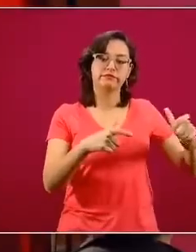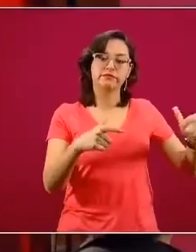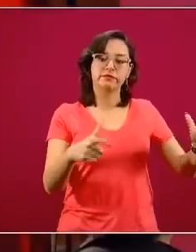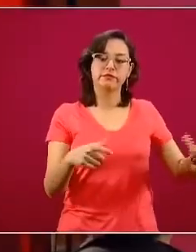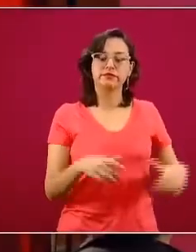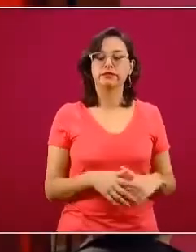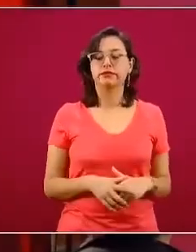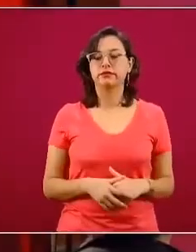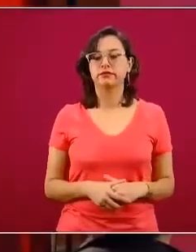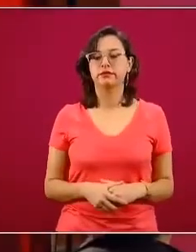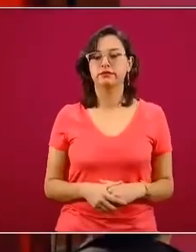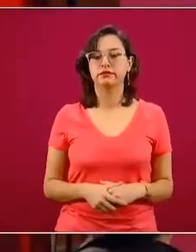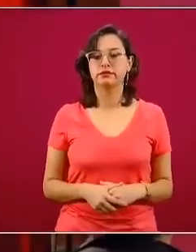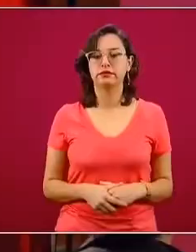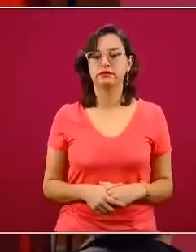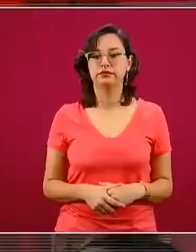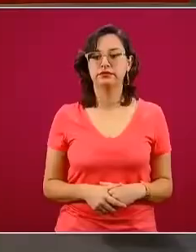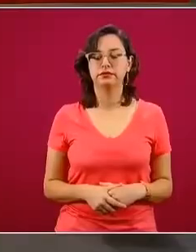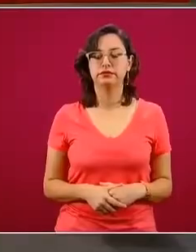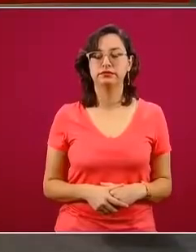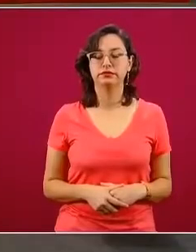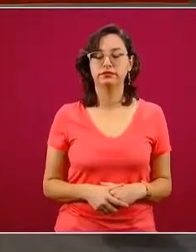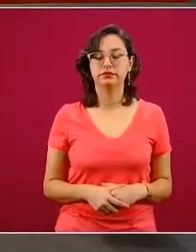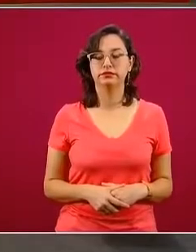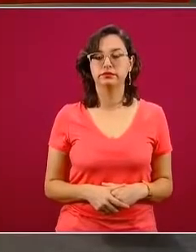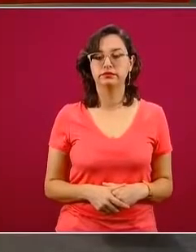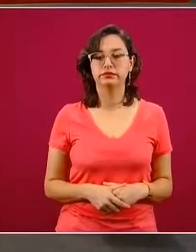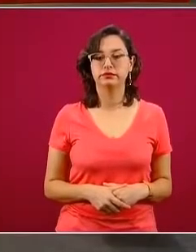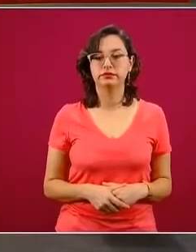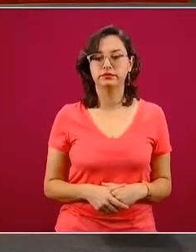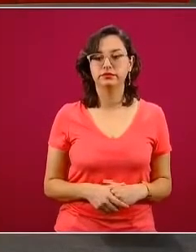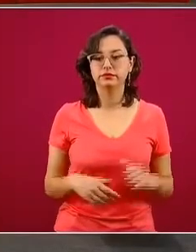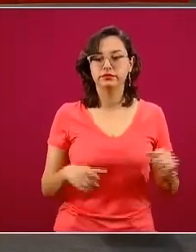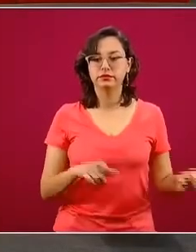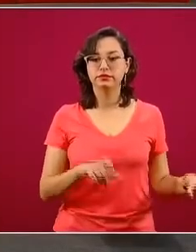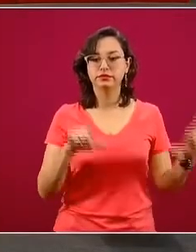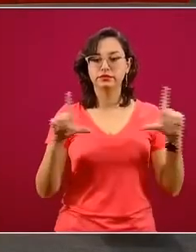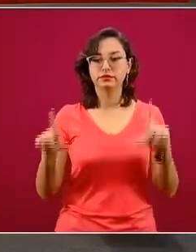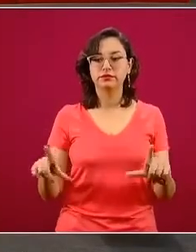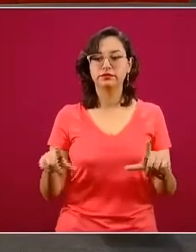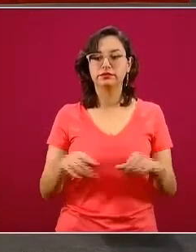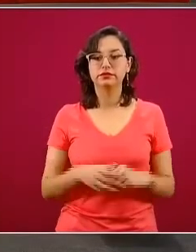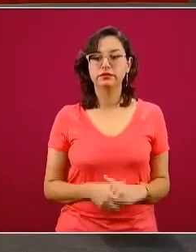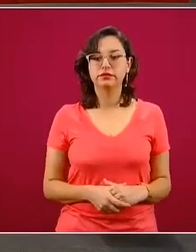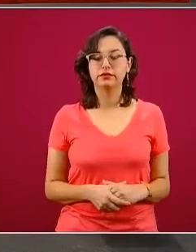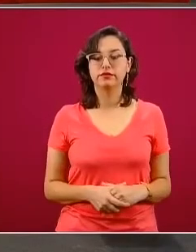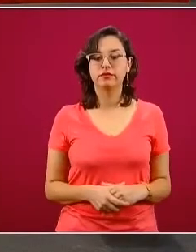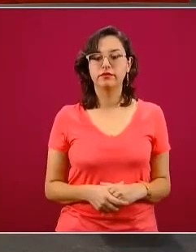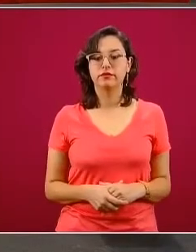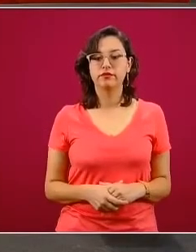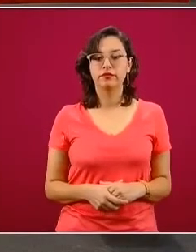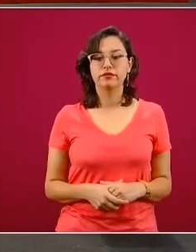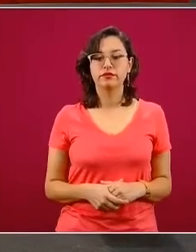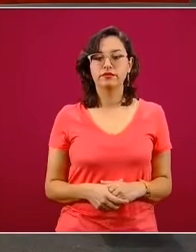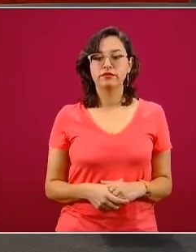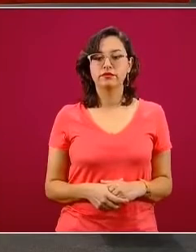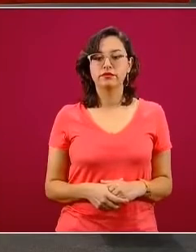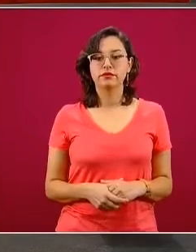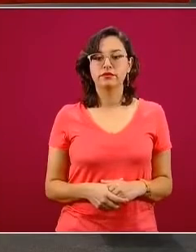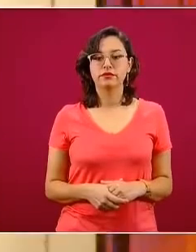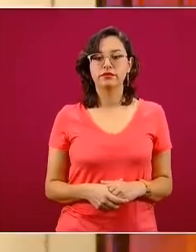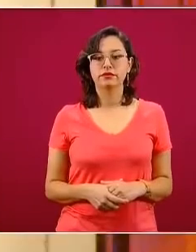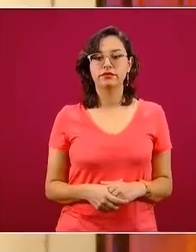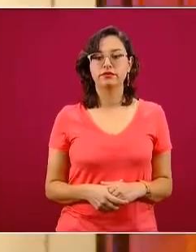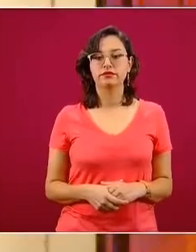de casos que están en color rojo. La siguiente diapositiva, por favor. Vemos nuestra carga, nuestra curva